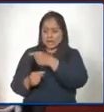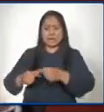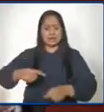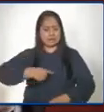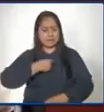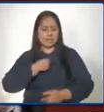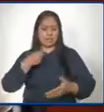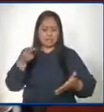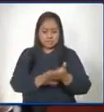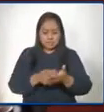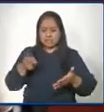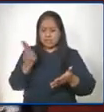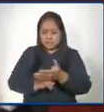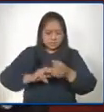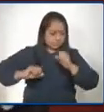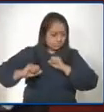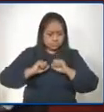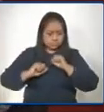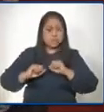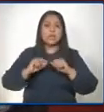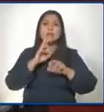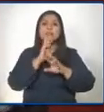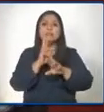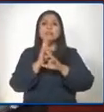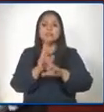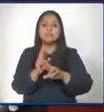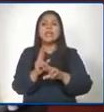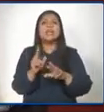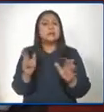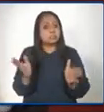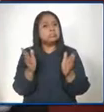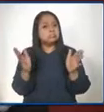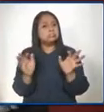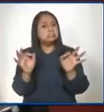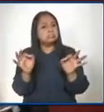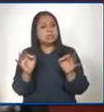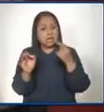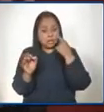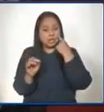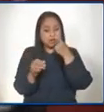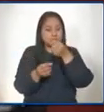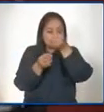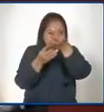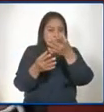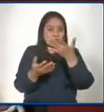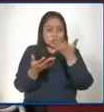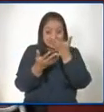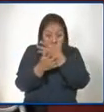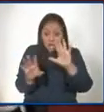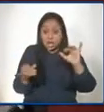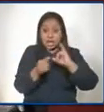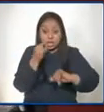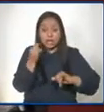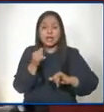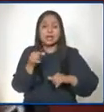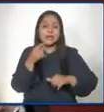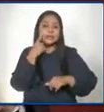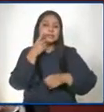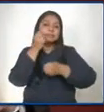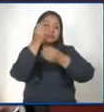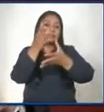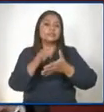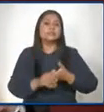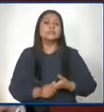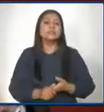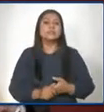aplicando los instrumentos. Los resultados van siendo alentadores. Ya vamos a compartírselos cuando tengamos todo el proceso concluido.